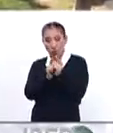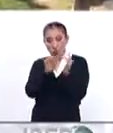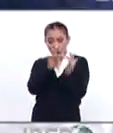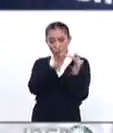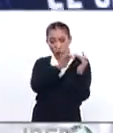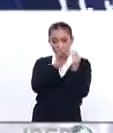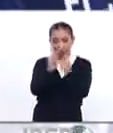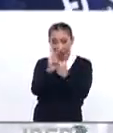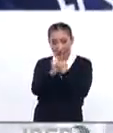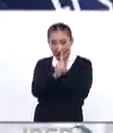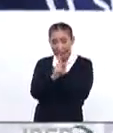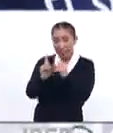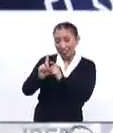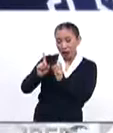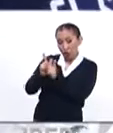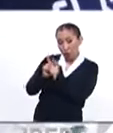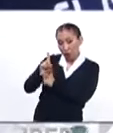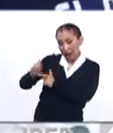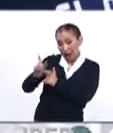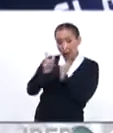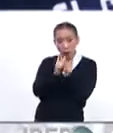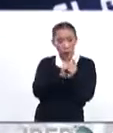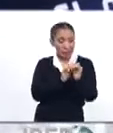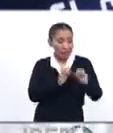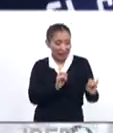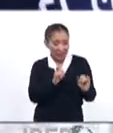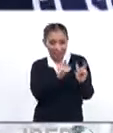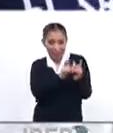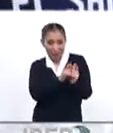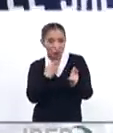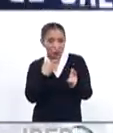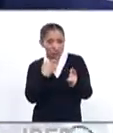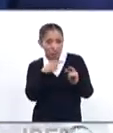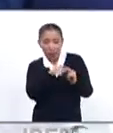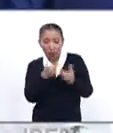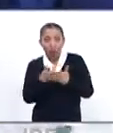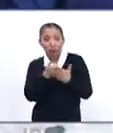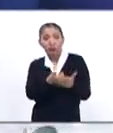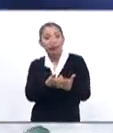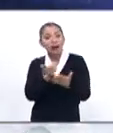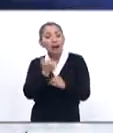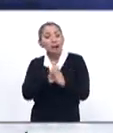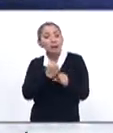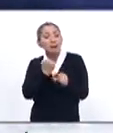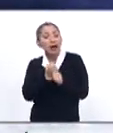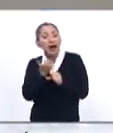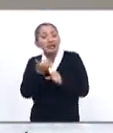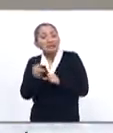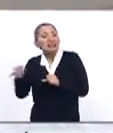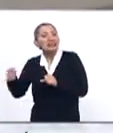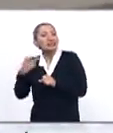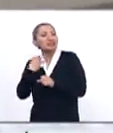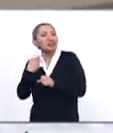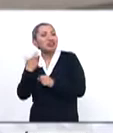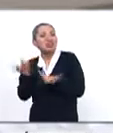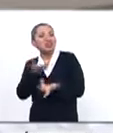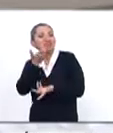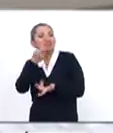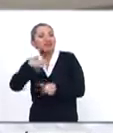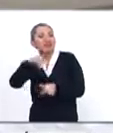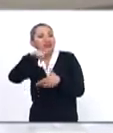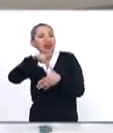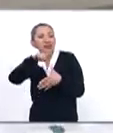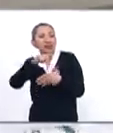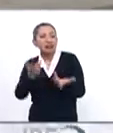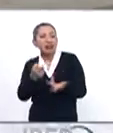izquierda y derecha de las que hablaba Omar, pues es una manera en donde sí se practica así la política en América